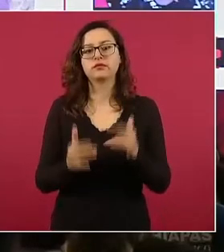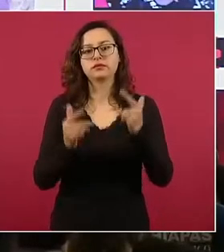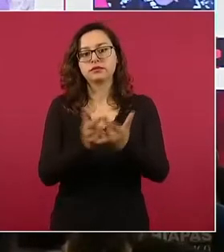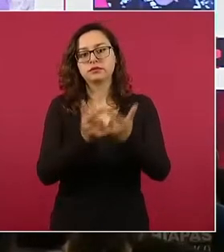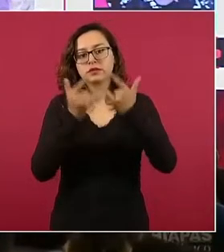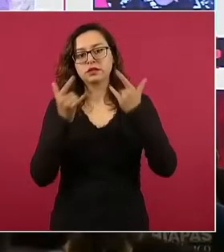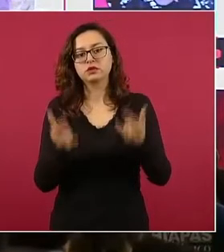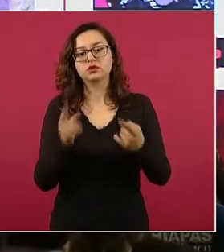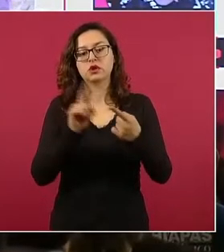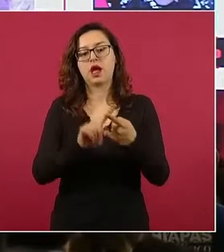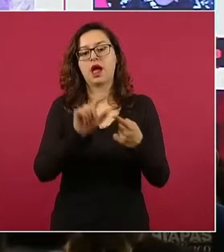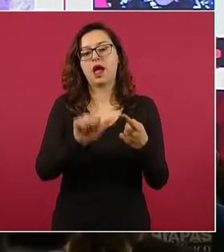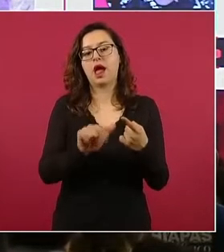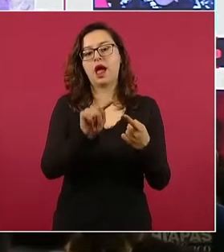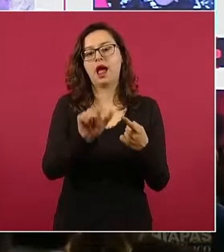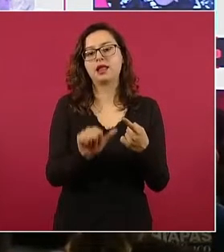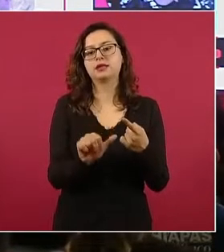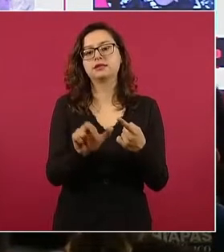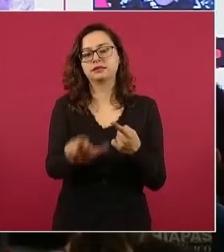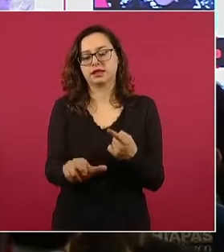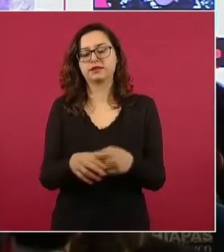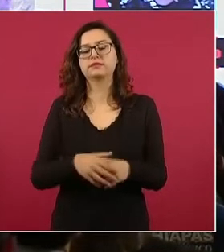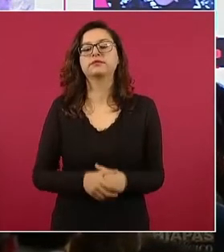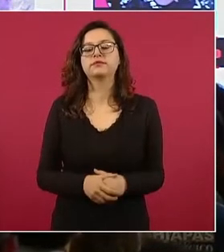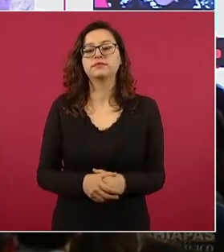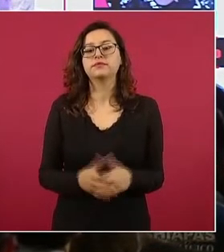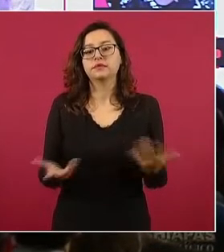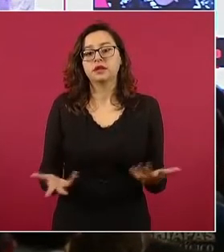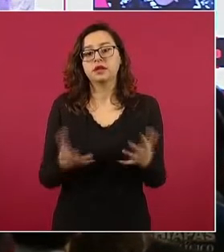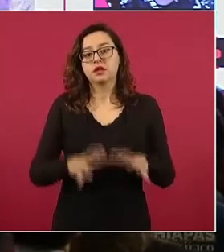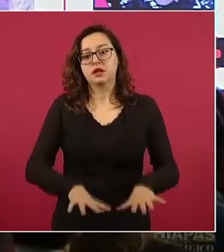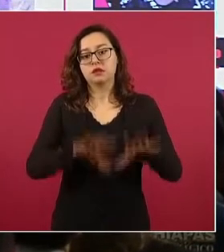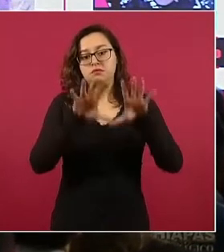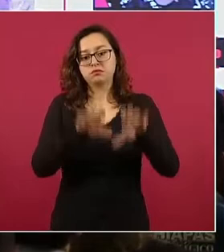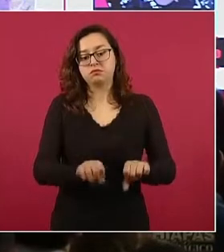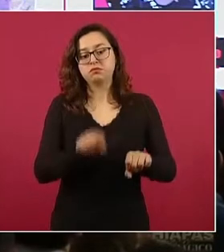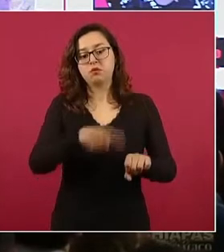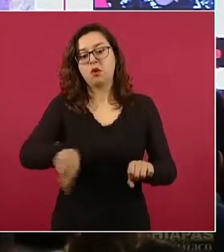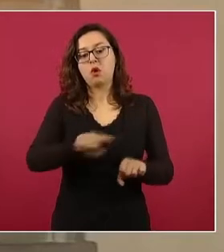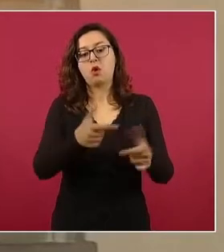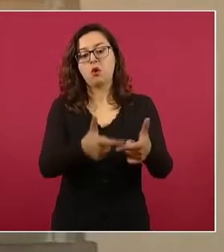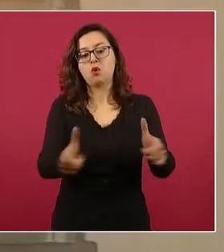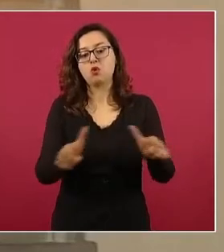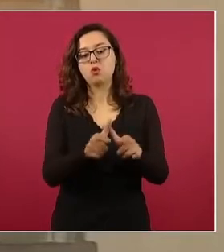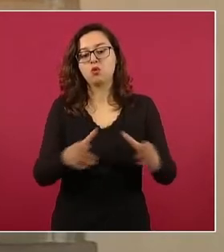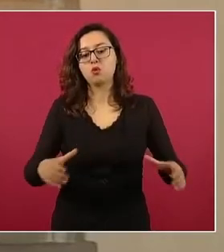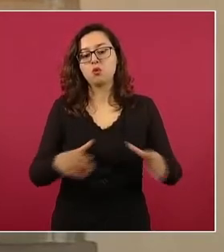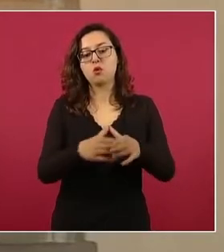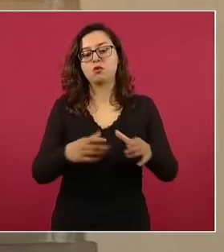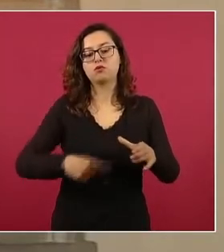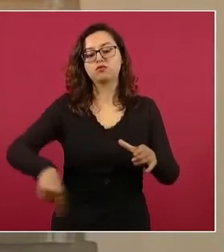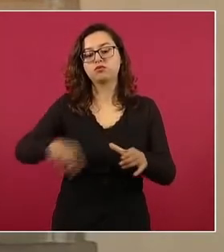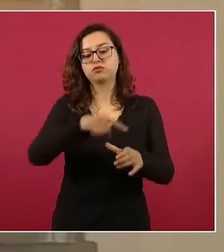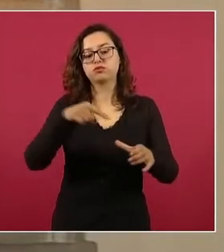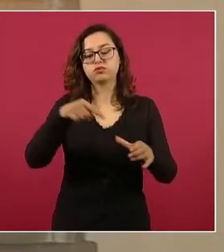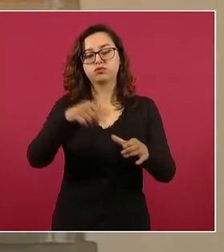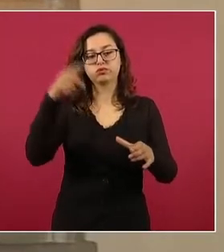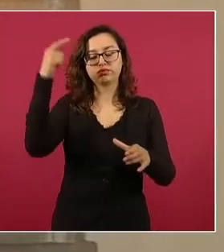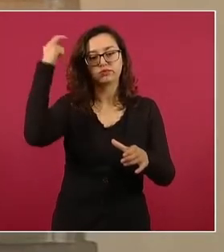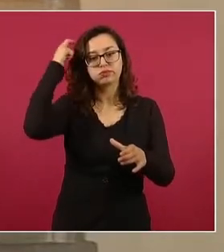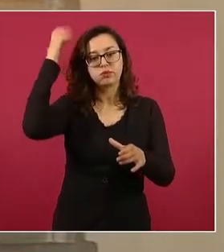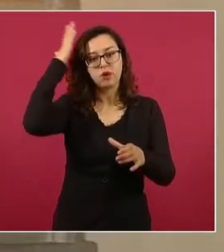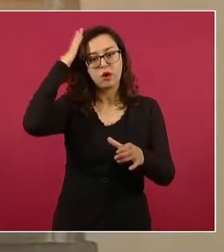elementos de la Secretaría de la Defensa Nacional aseguraron a una célula criminal, entre ellas la cabeza